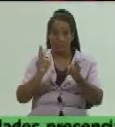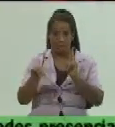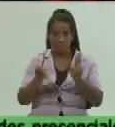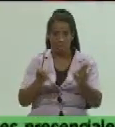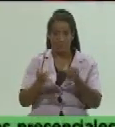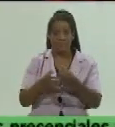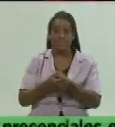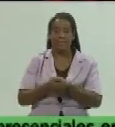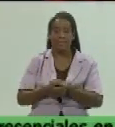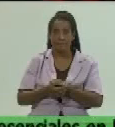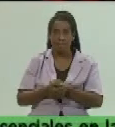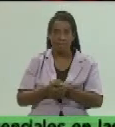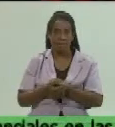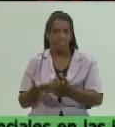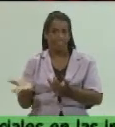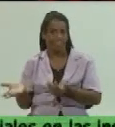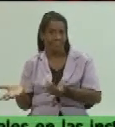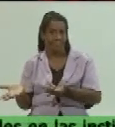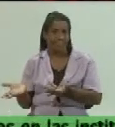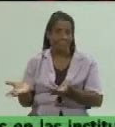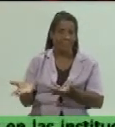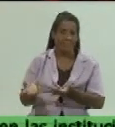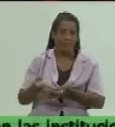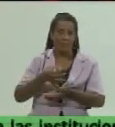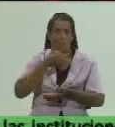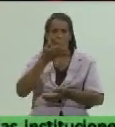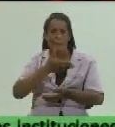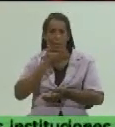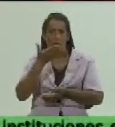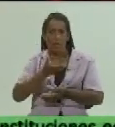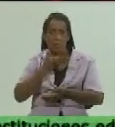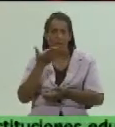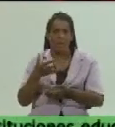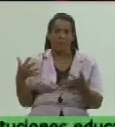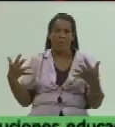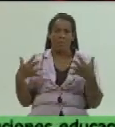han estado llegando opiniones de la población relacionadas con